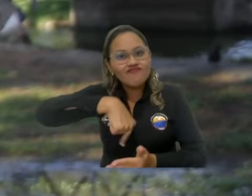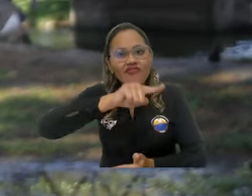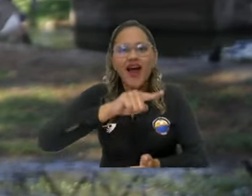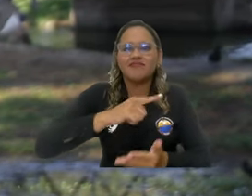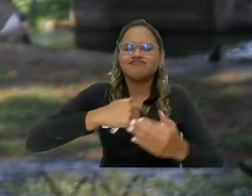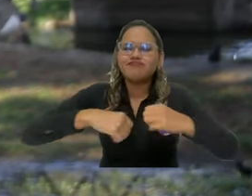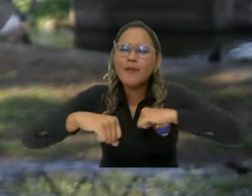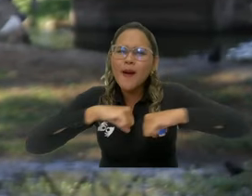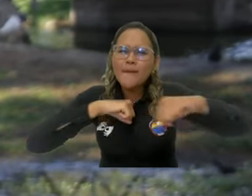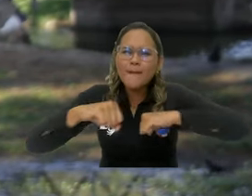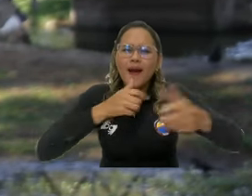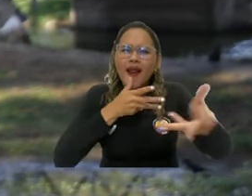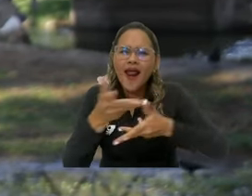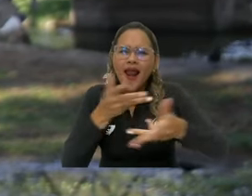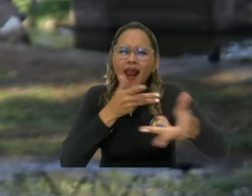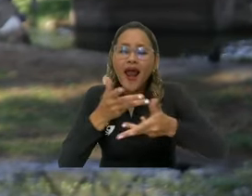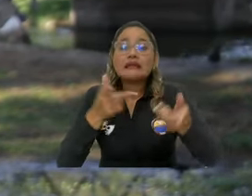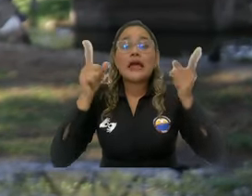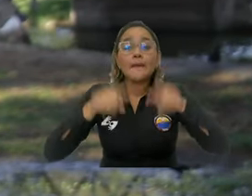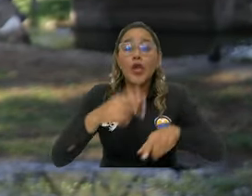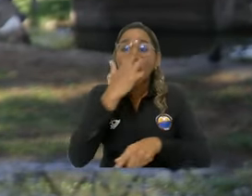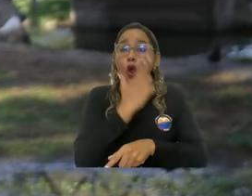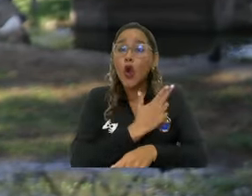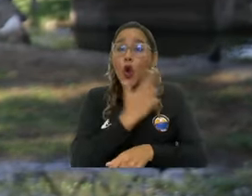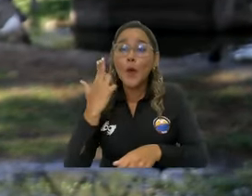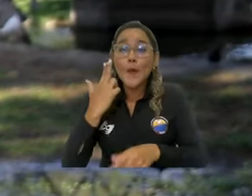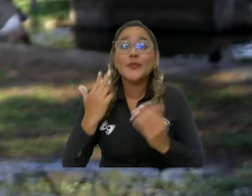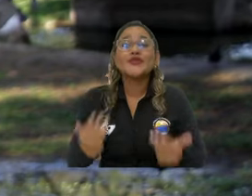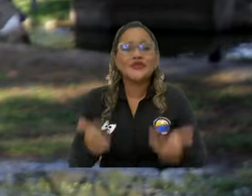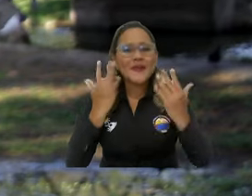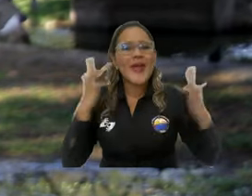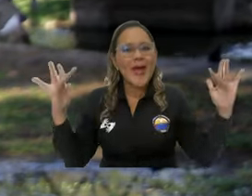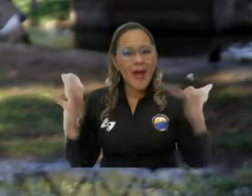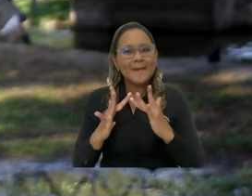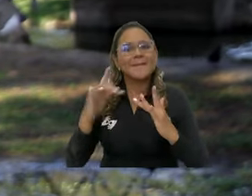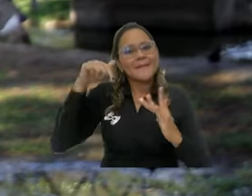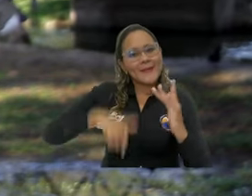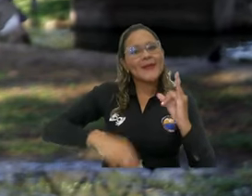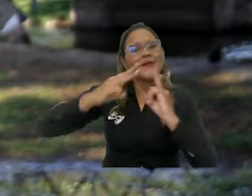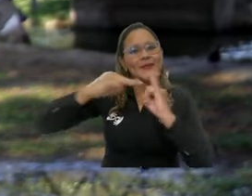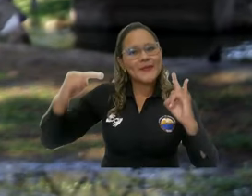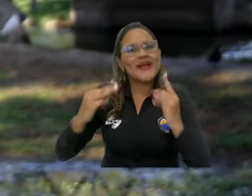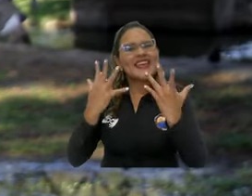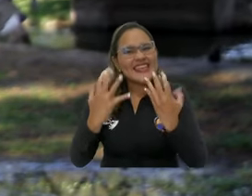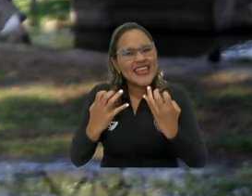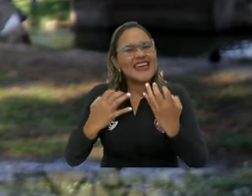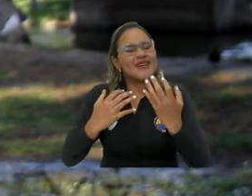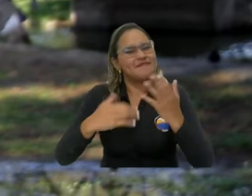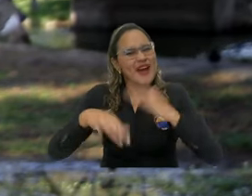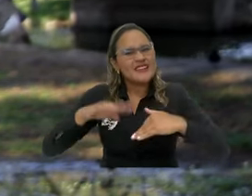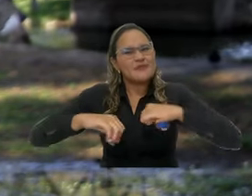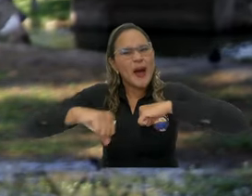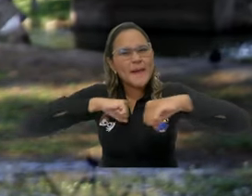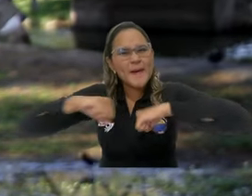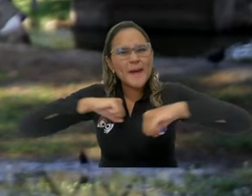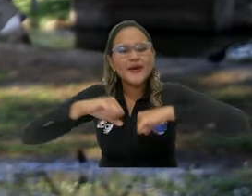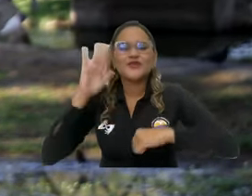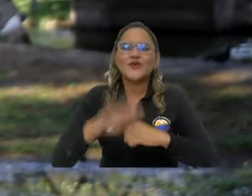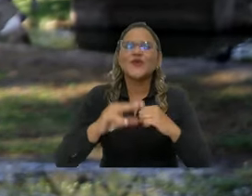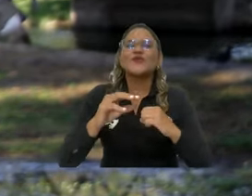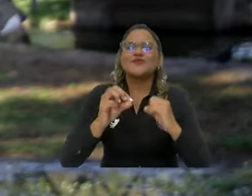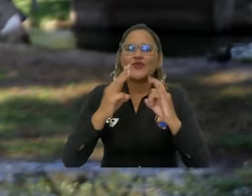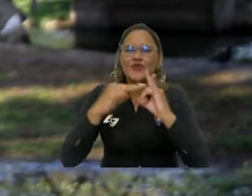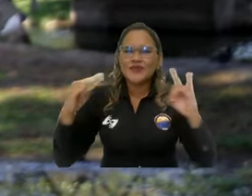importantes espacios y que todos esos compromisos que se adquirieron están muy alineados con lo que la Universidad del Magdalena viene promoviendo